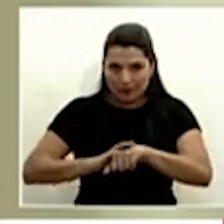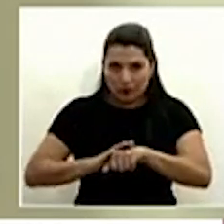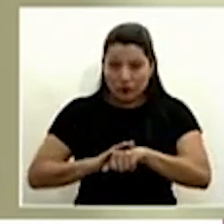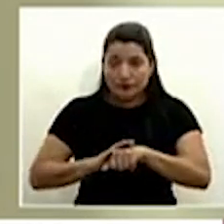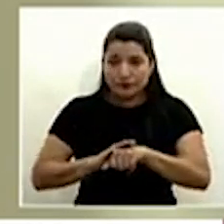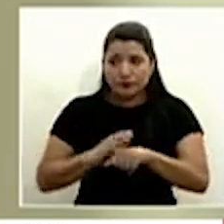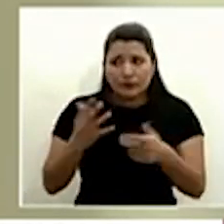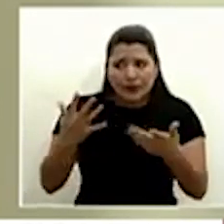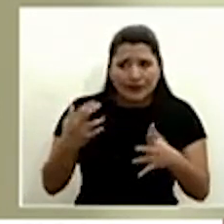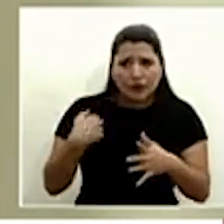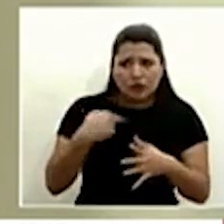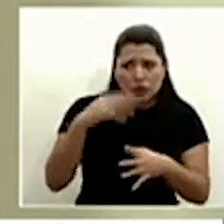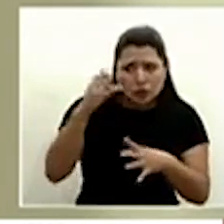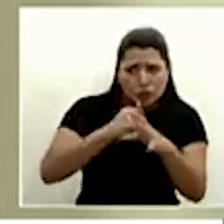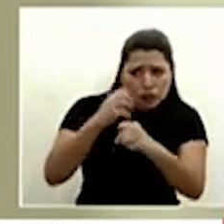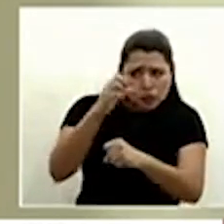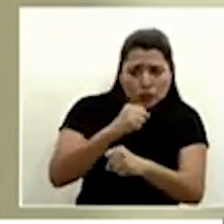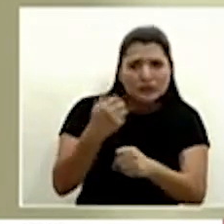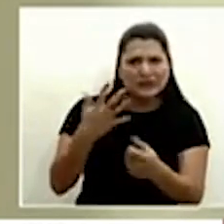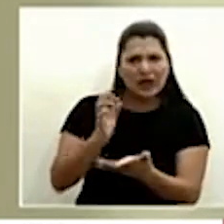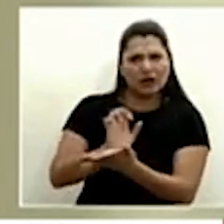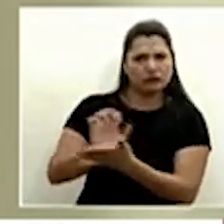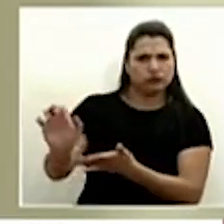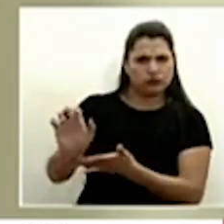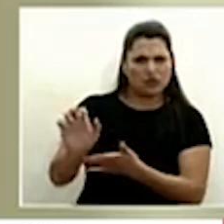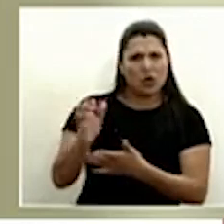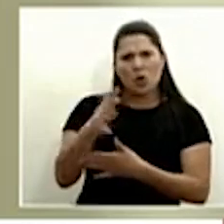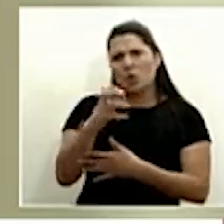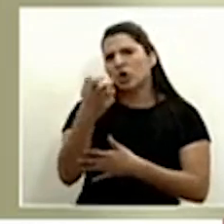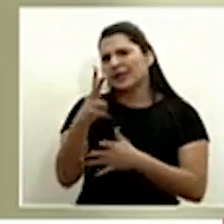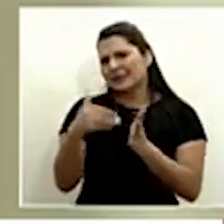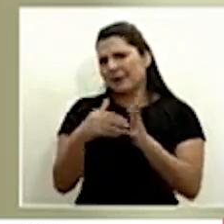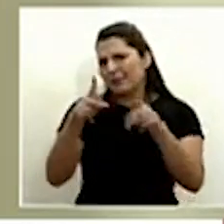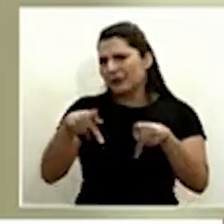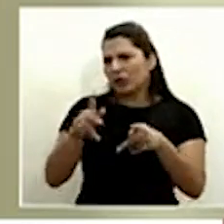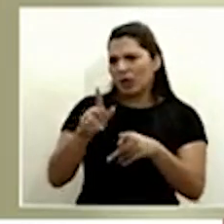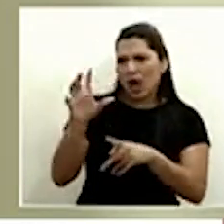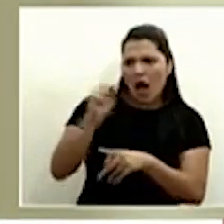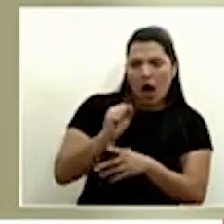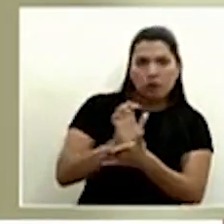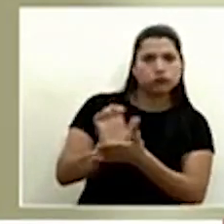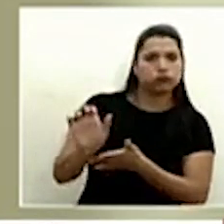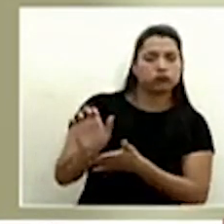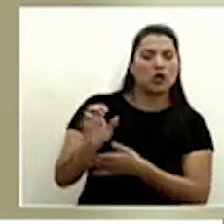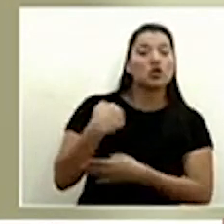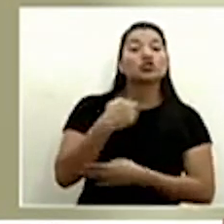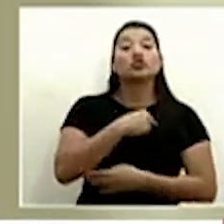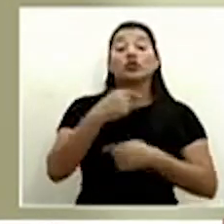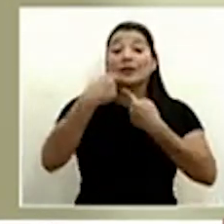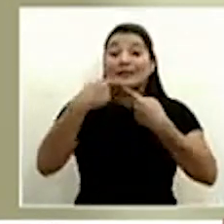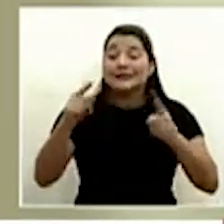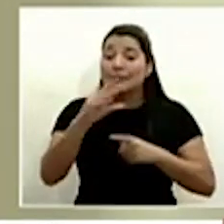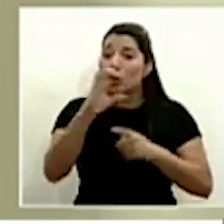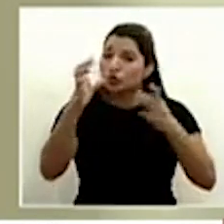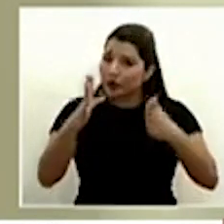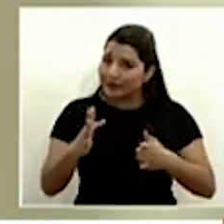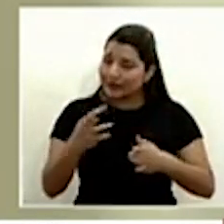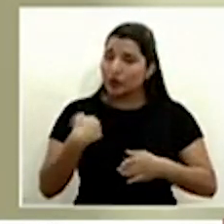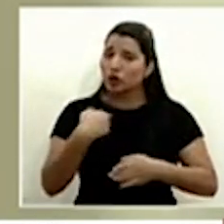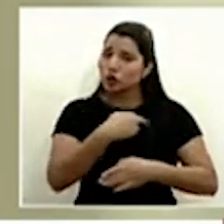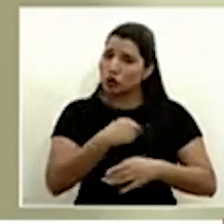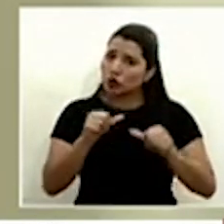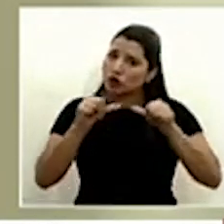hemos hecho todos los rechazos que ustedes observaron ahora que son aproximadamente 13 mil. Y decirle a los costarricenses, vamos a seguir trabajando, pero por favor,